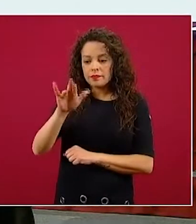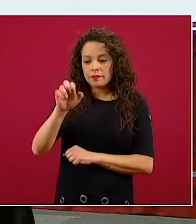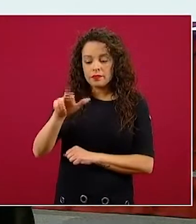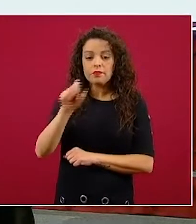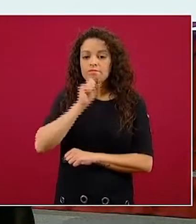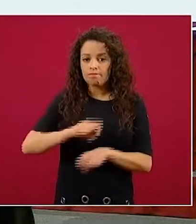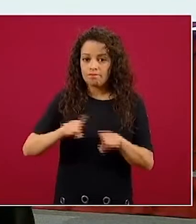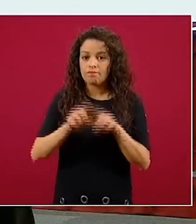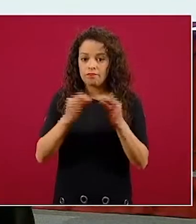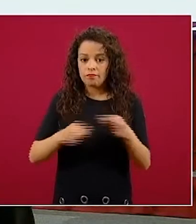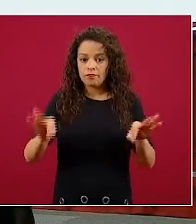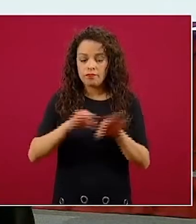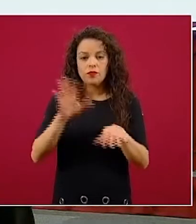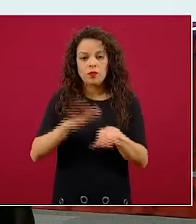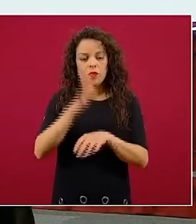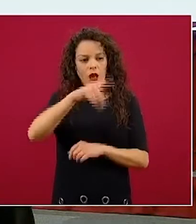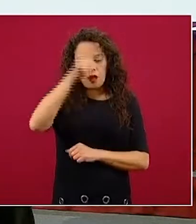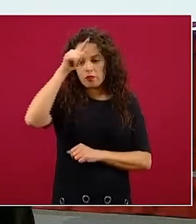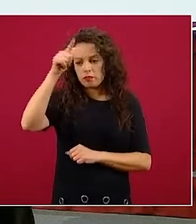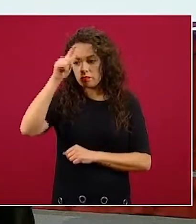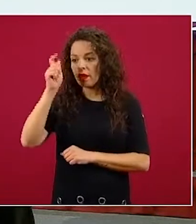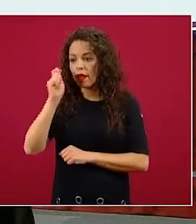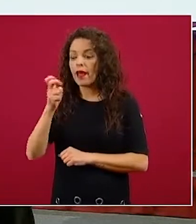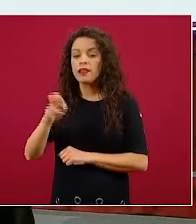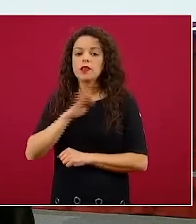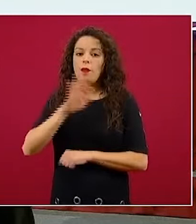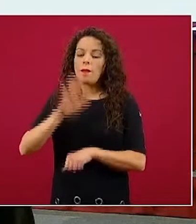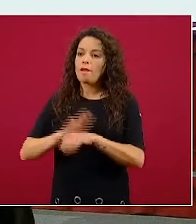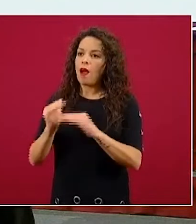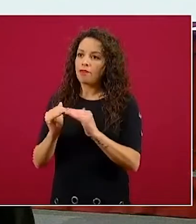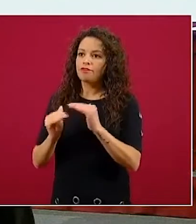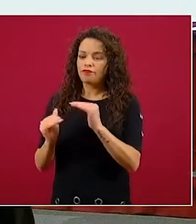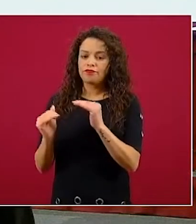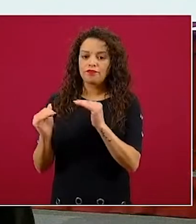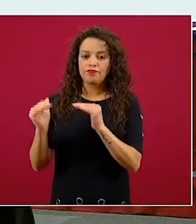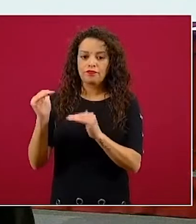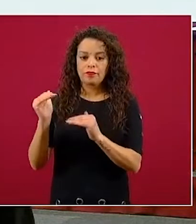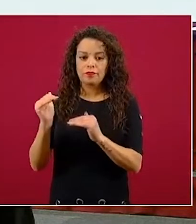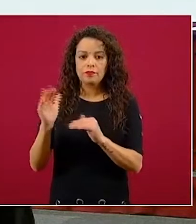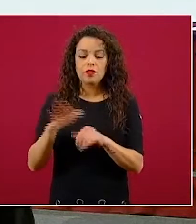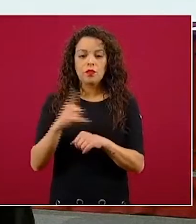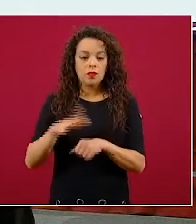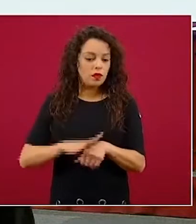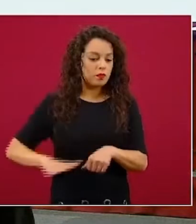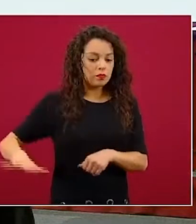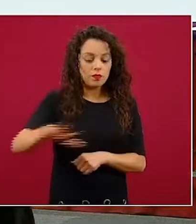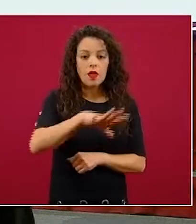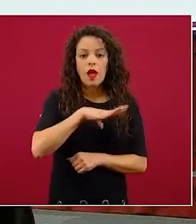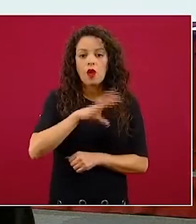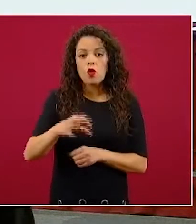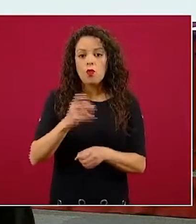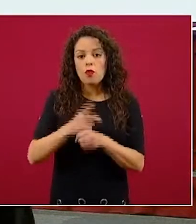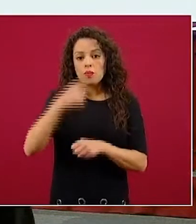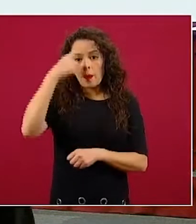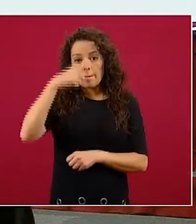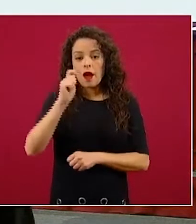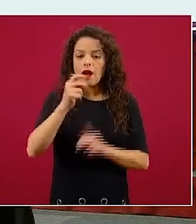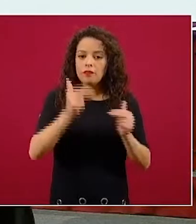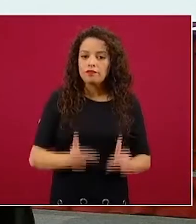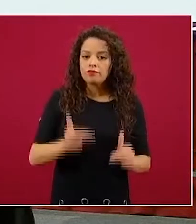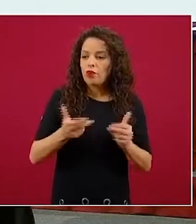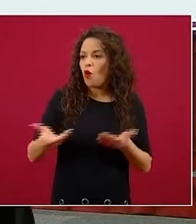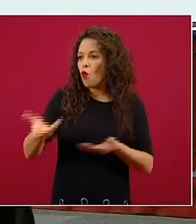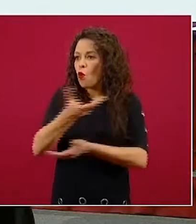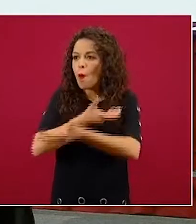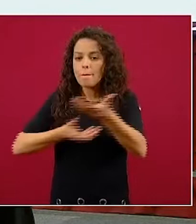visto que incrementan más la productividad. Ante un entorno en donde tenemos más oportunidades comerciales, también tenemos que trabajar